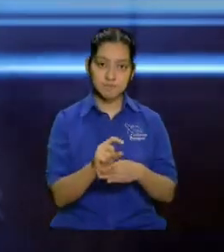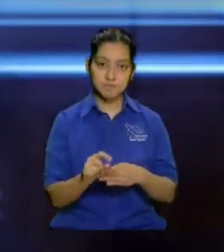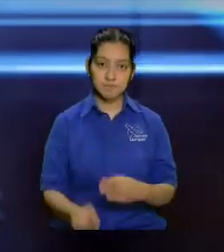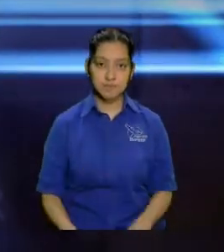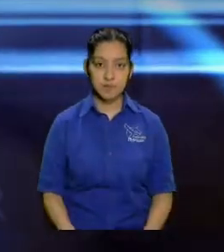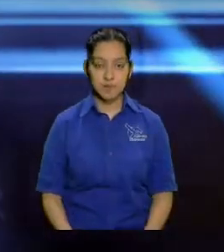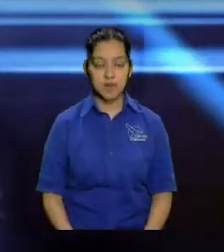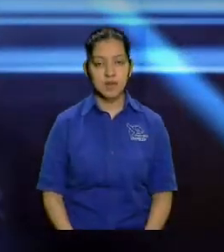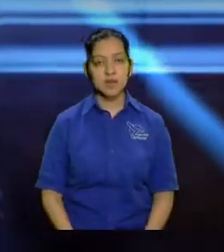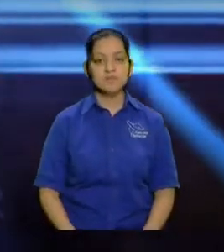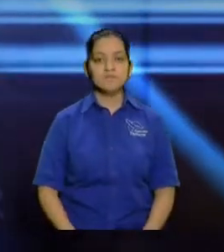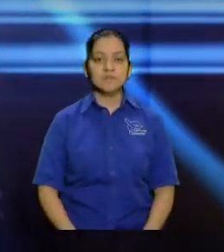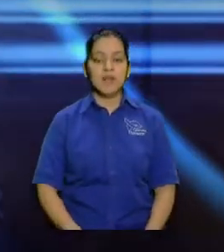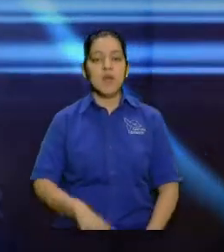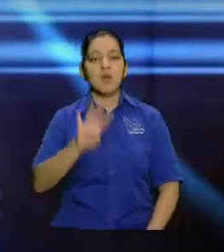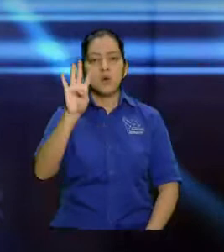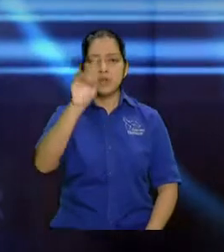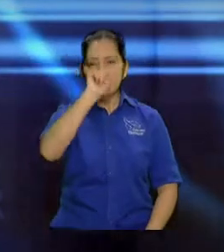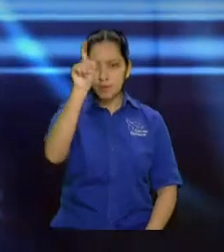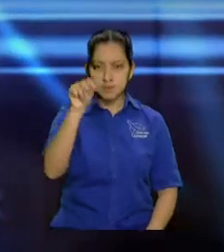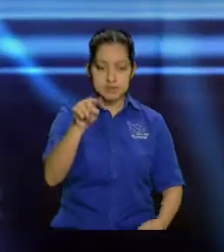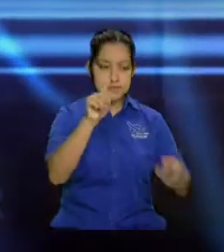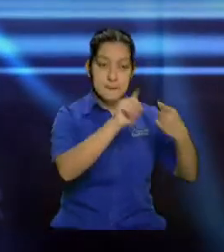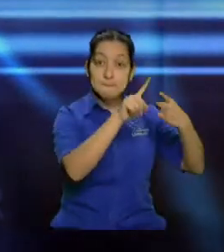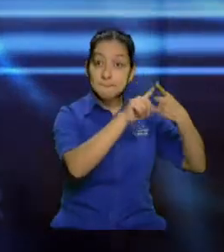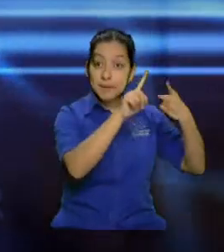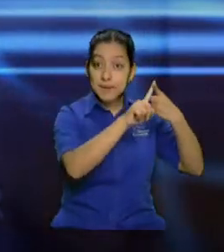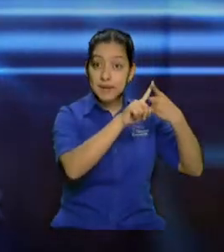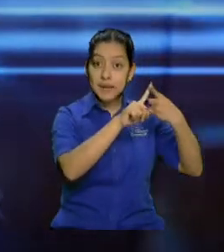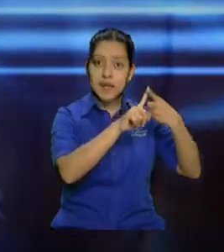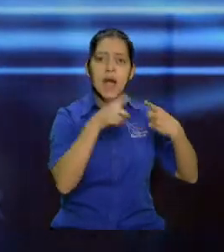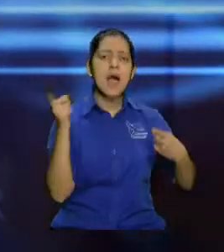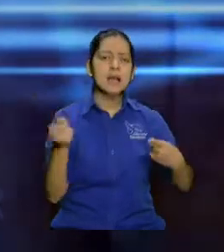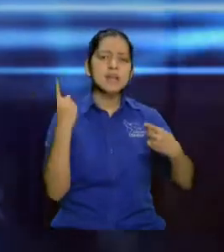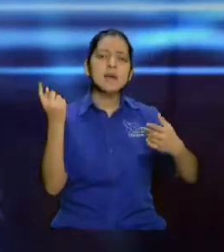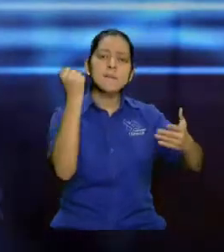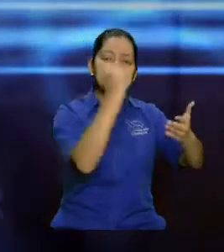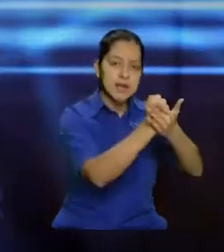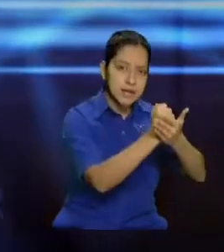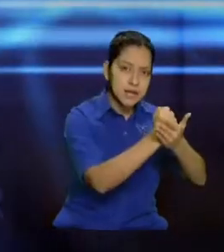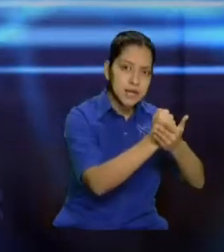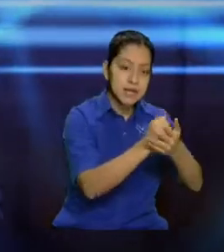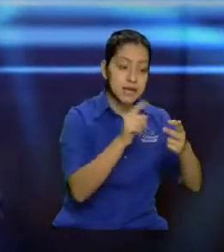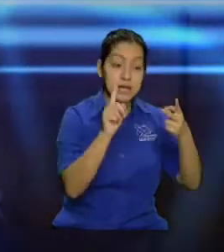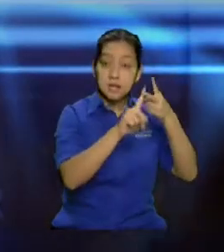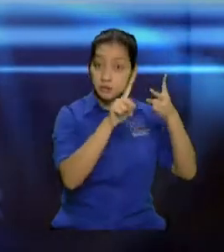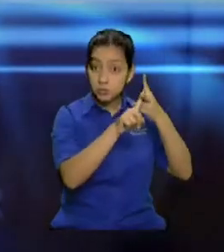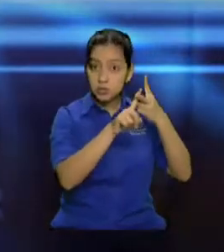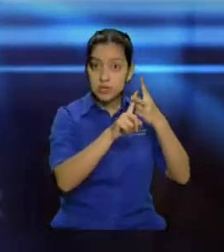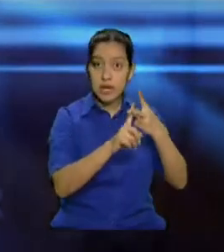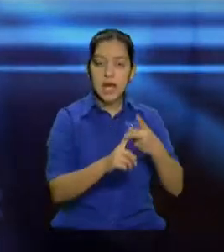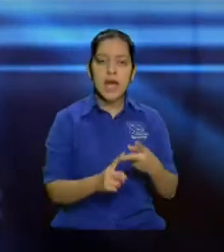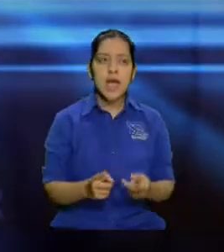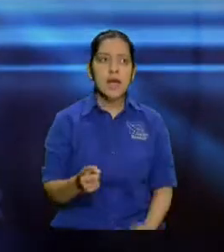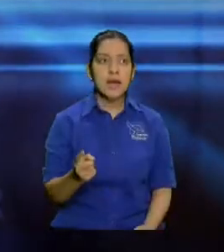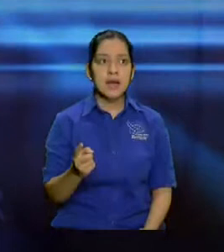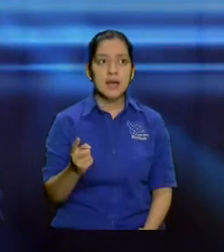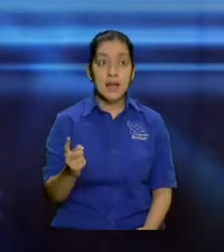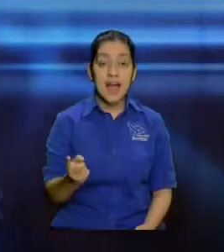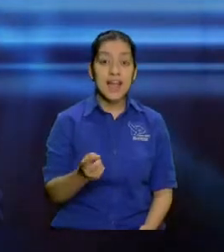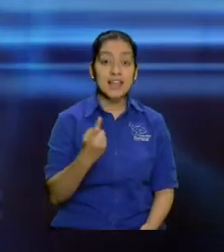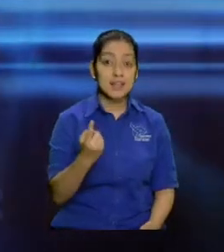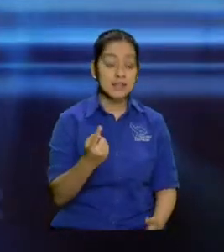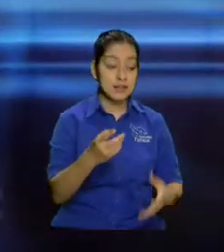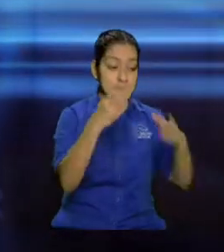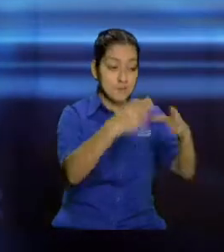cuatro preguntas básicas. ¿Quién marca? ¿A quién se marca? ¿Cuál es la marca? ¿Y cuál es el propósito de